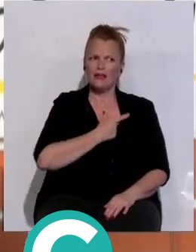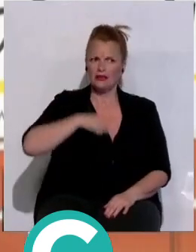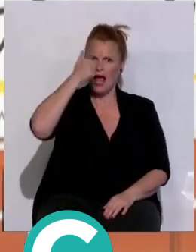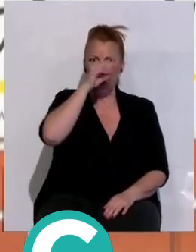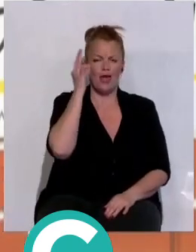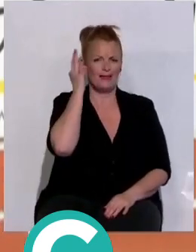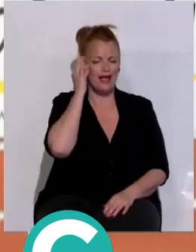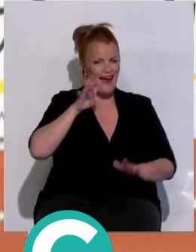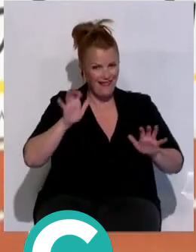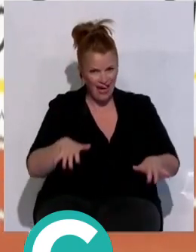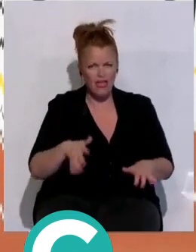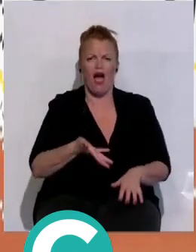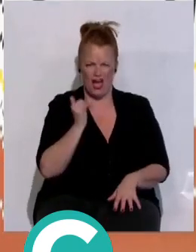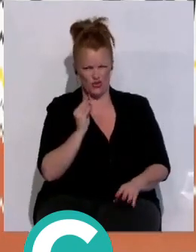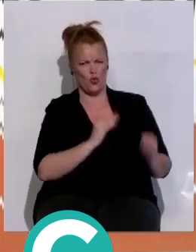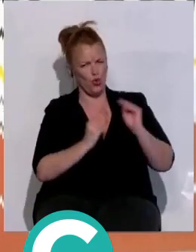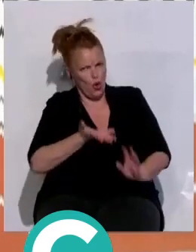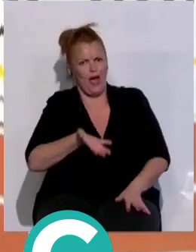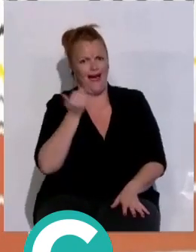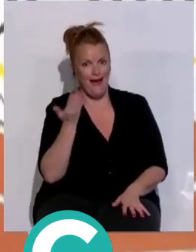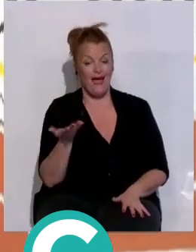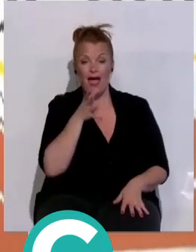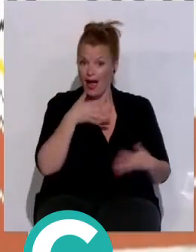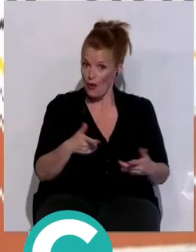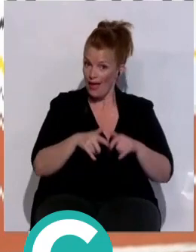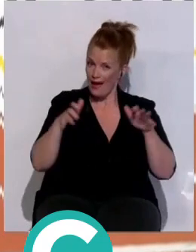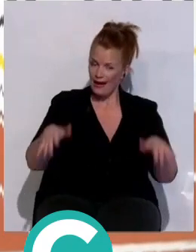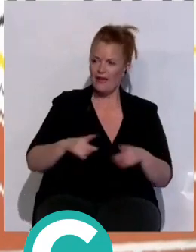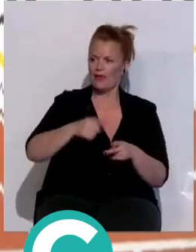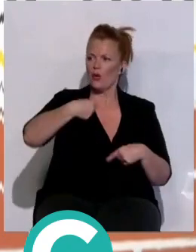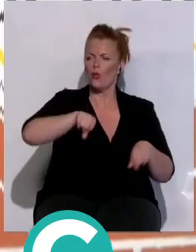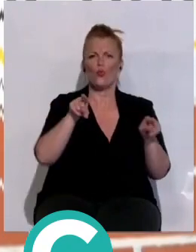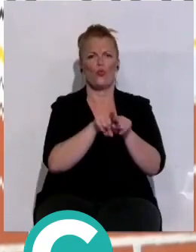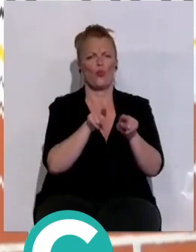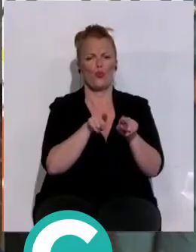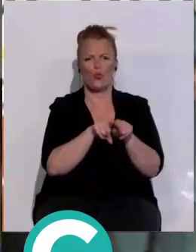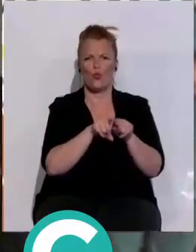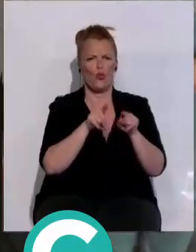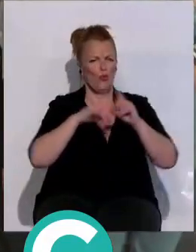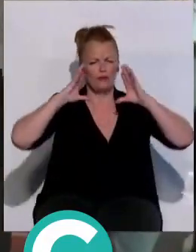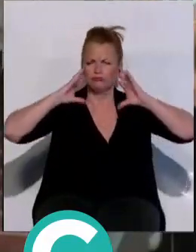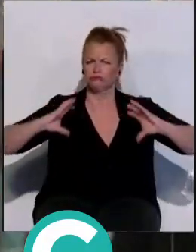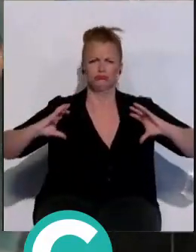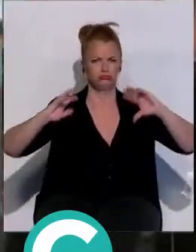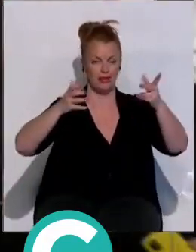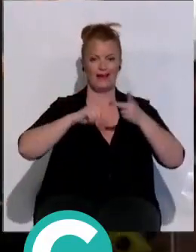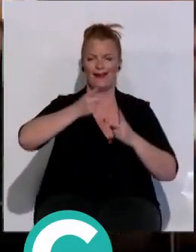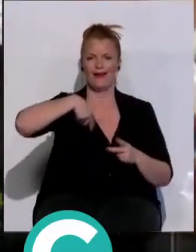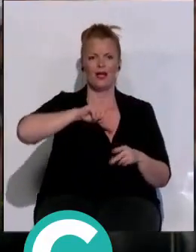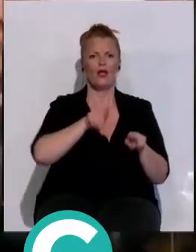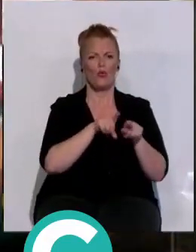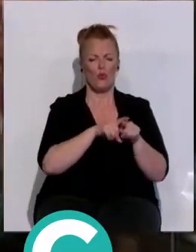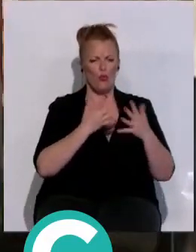tiene solución y que ahora Cádiz se va a dejar los dientes por ellos, pero sobre todo se va a dejar corazón,